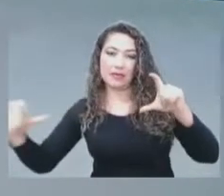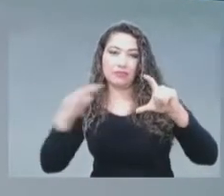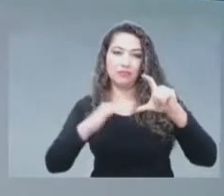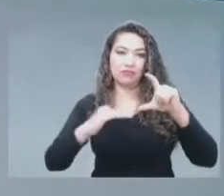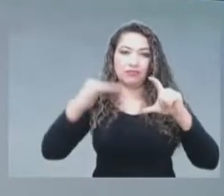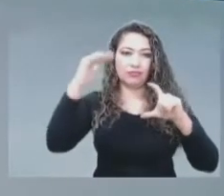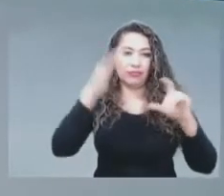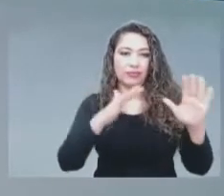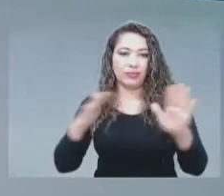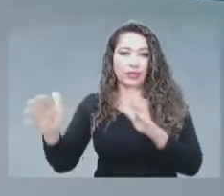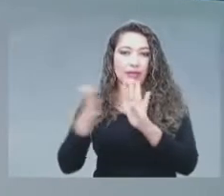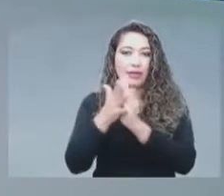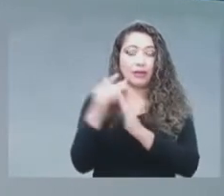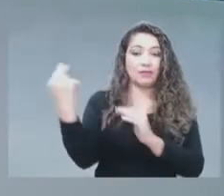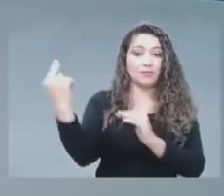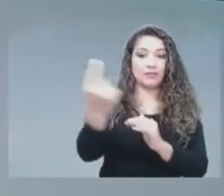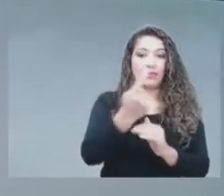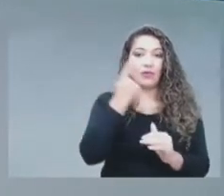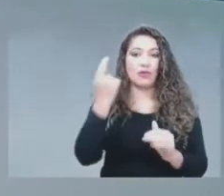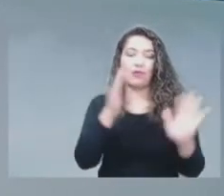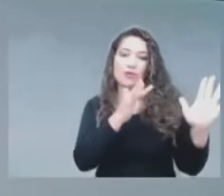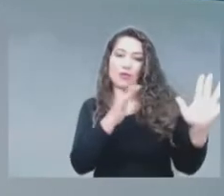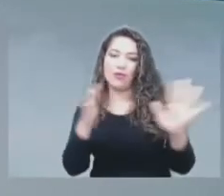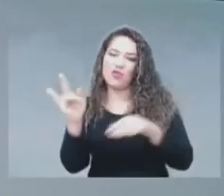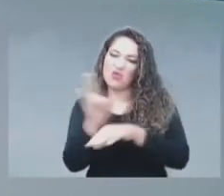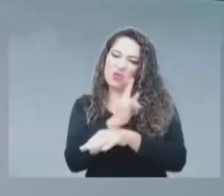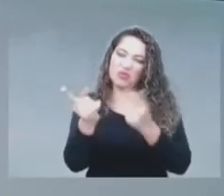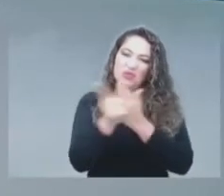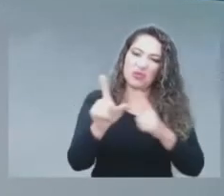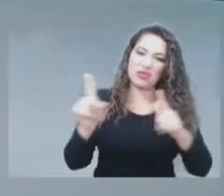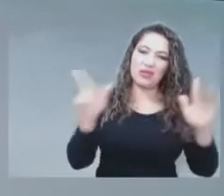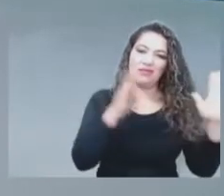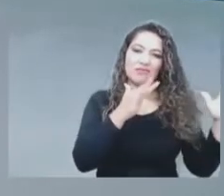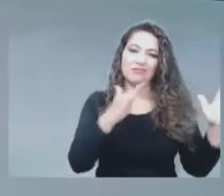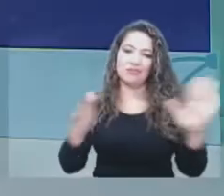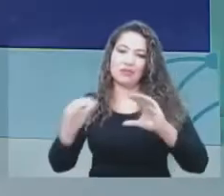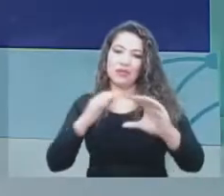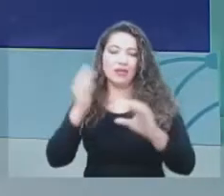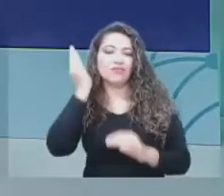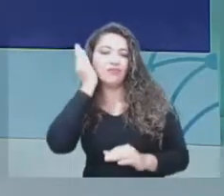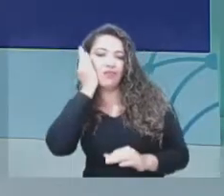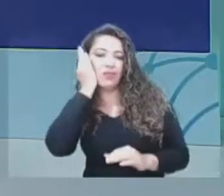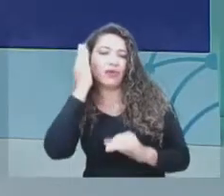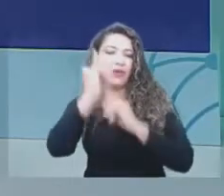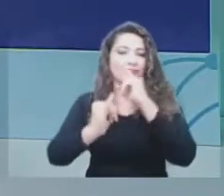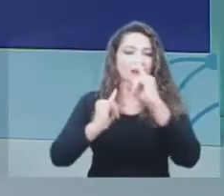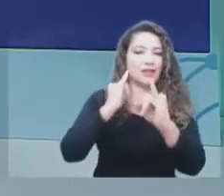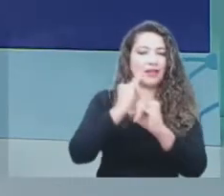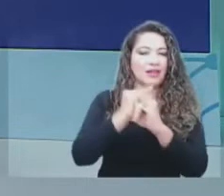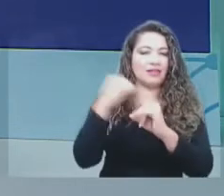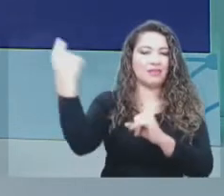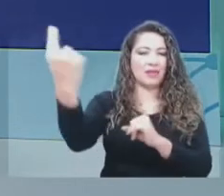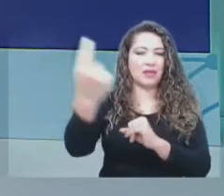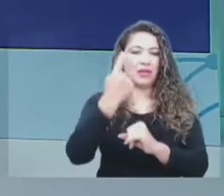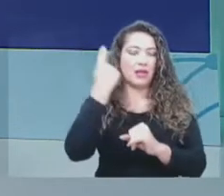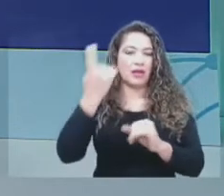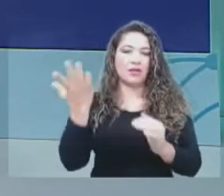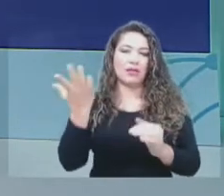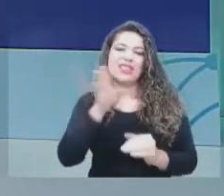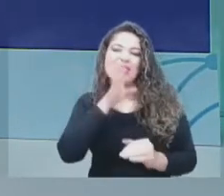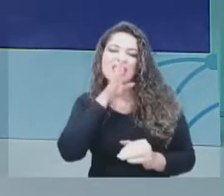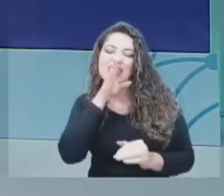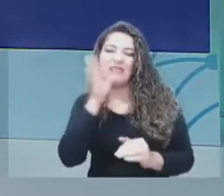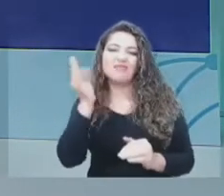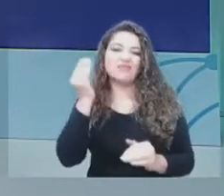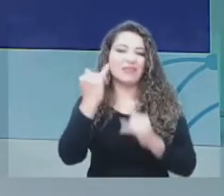las IMT, para las telecomunicaciones móviles internacionales, las que utilizan los operadores móviles,